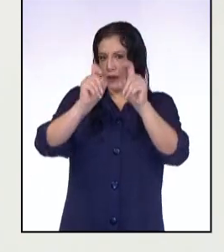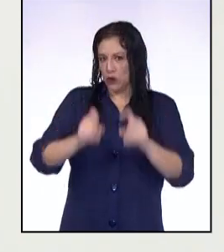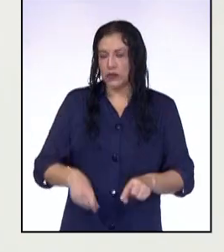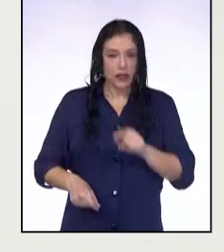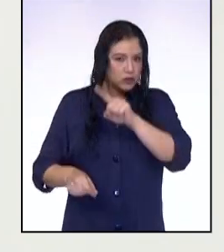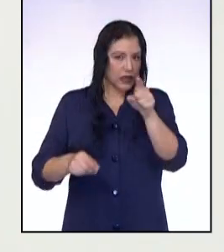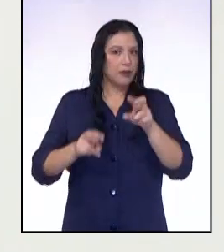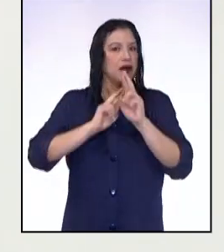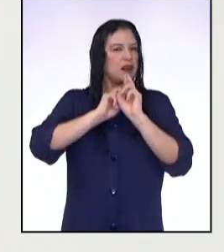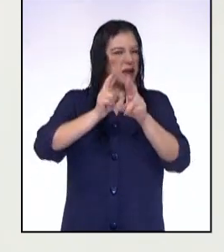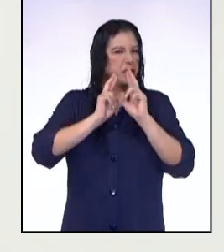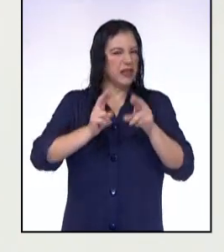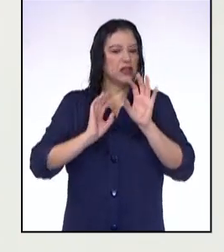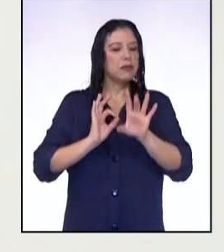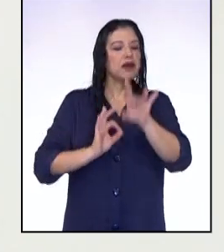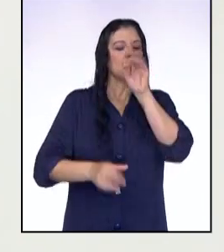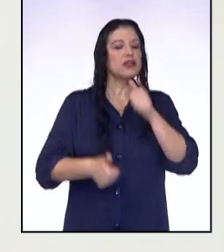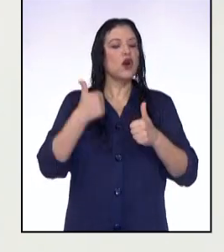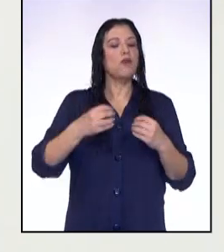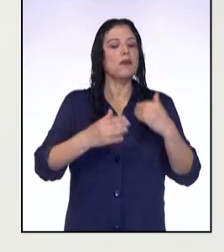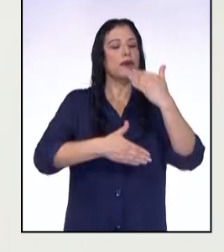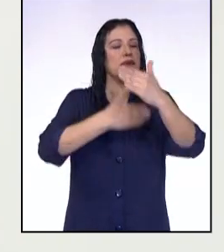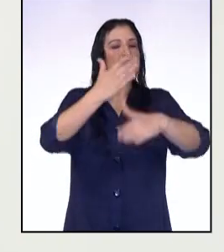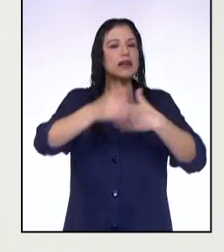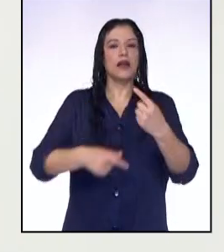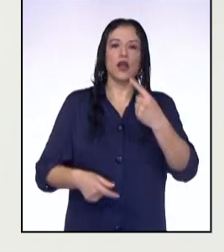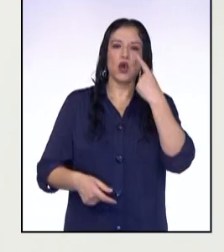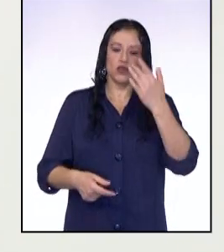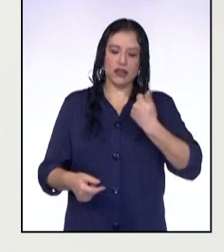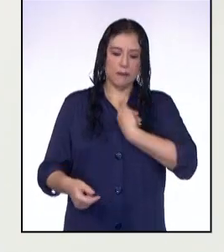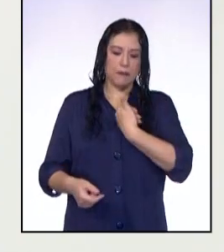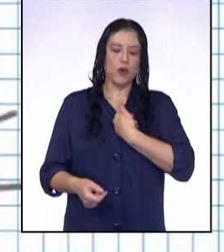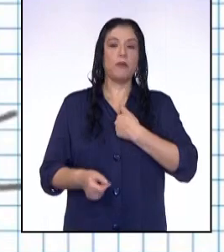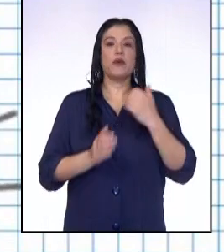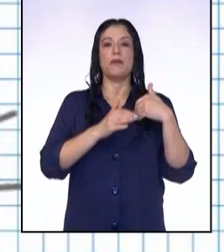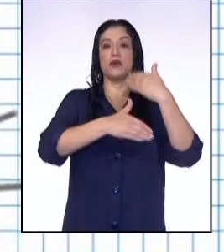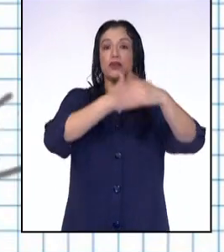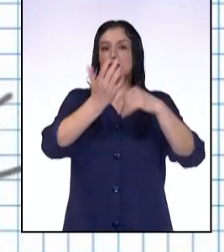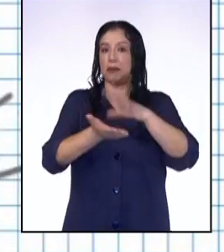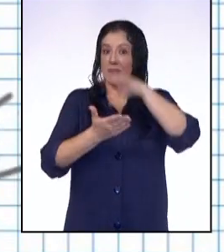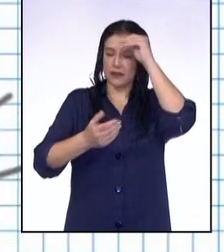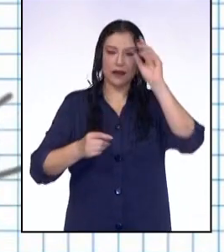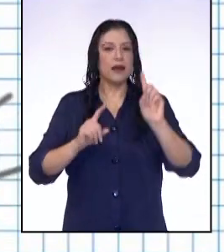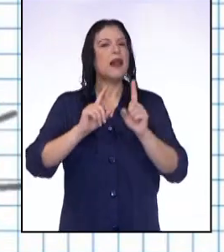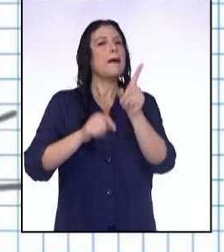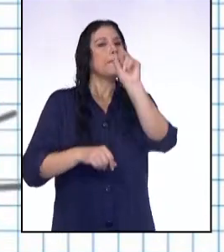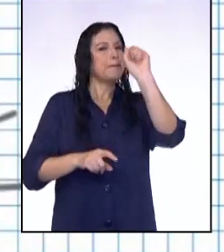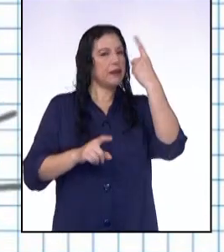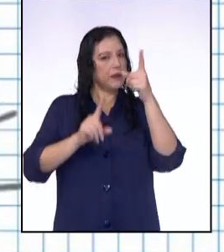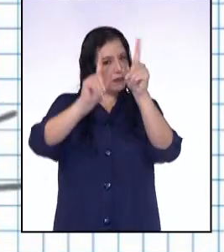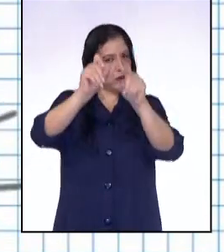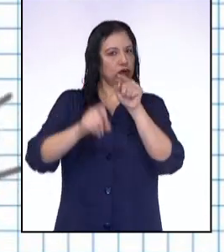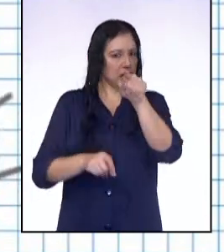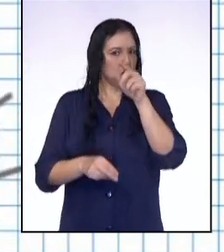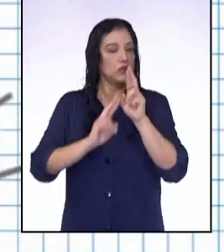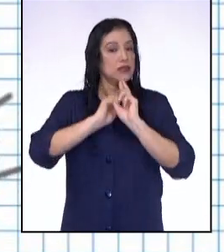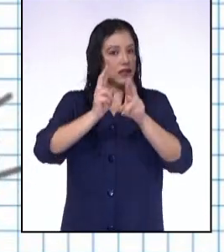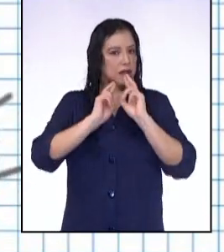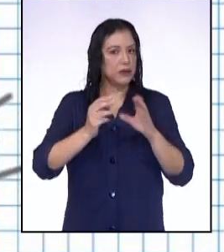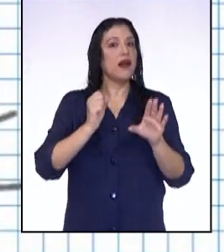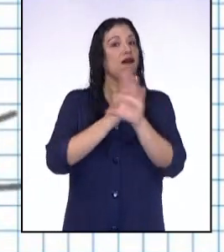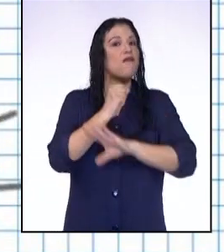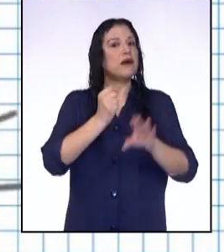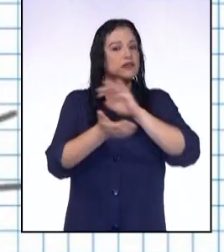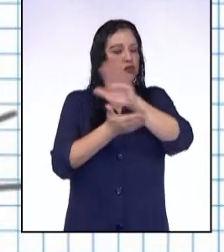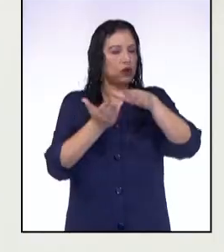respondiendo para identificar los avances y reconocer nuestro propio proceso de aprendizaje. Entonces, la primera pregunta que deben responder teniendo como